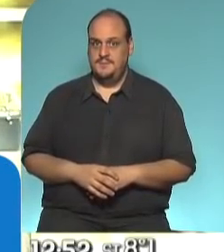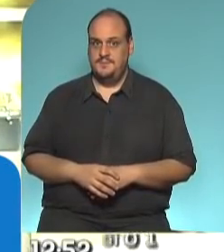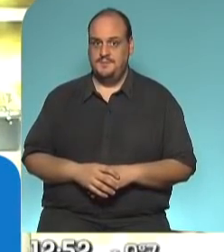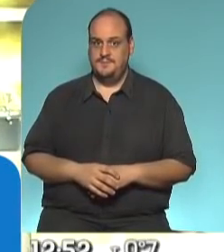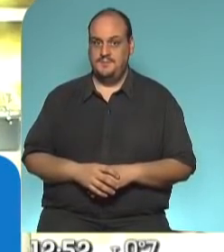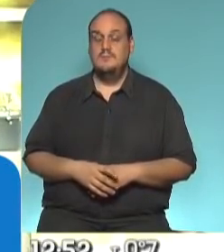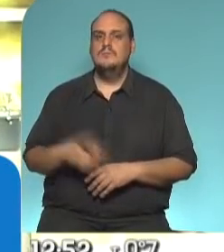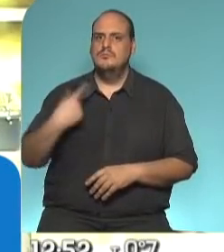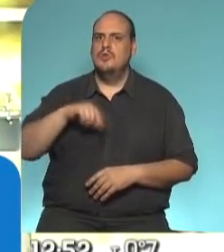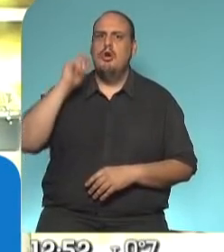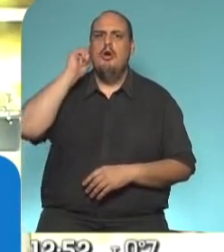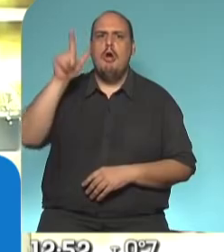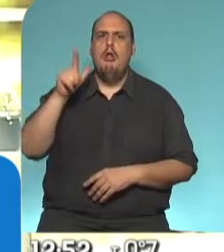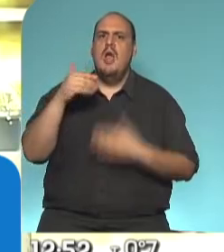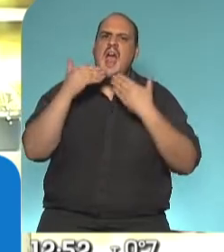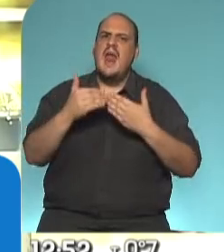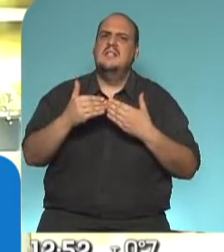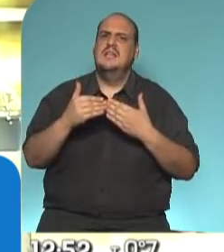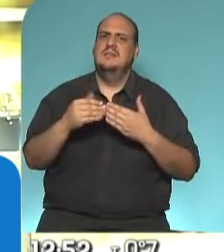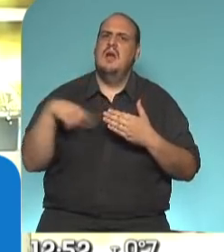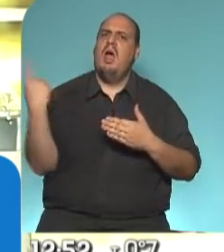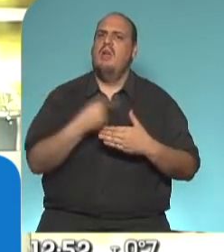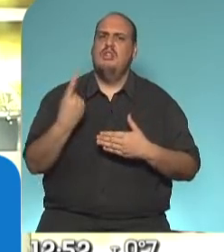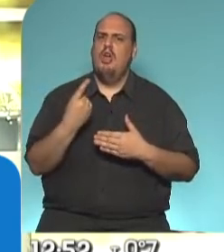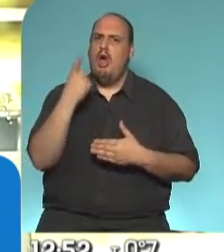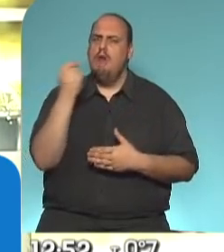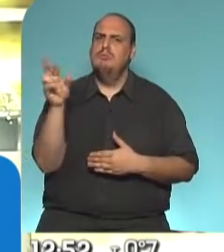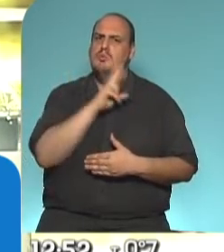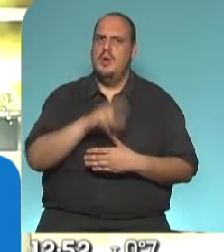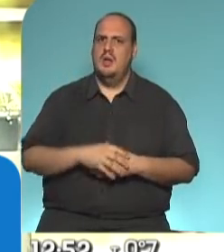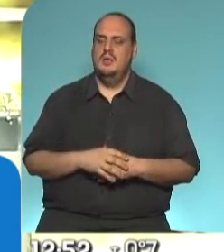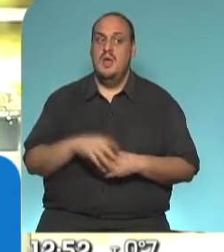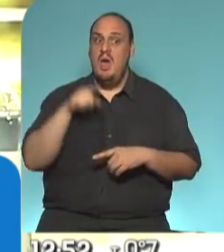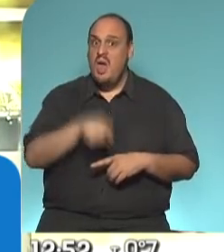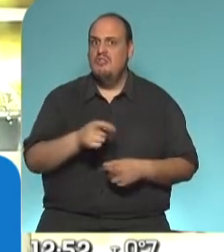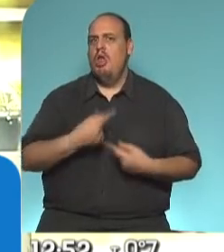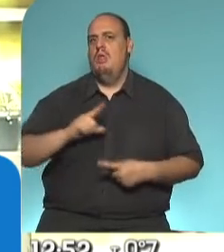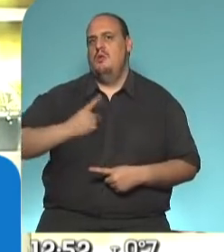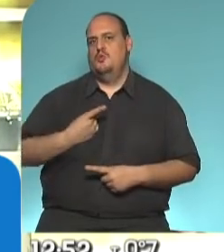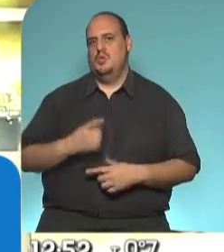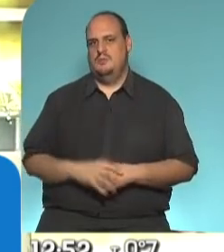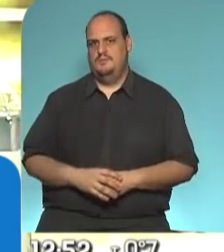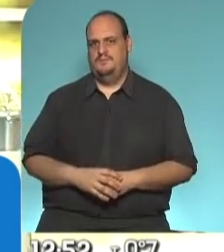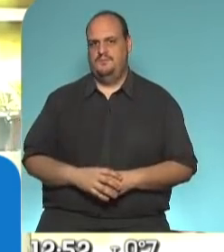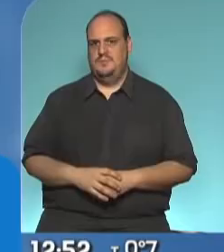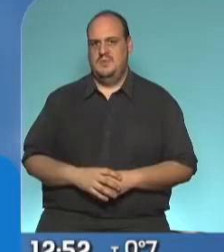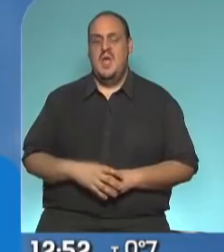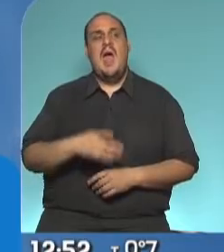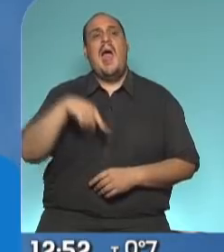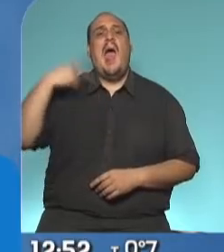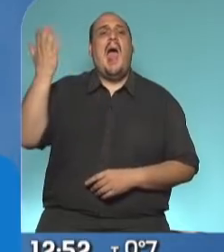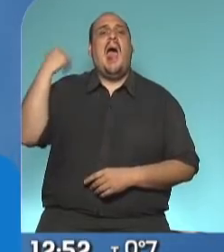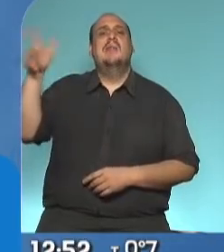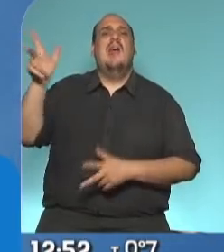y lo hicimos entre todos y todas. Y tenemos que estar orgullosos de eso. Y cuando nos decían la